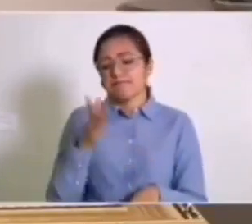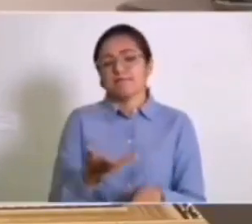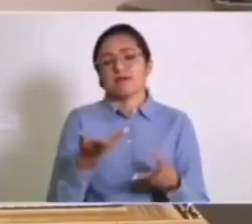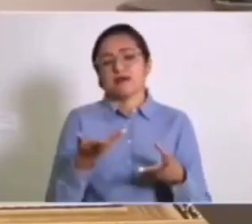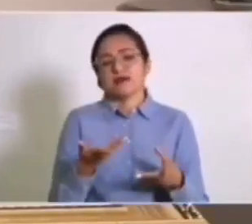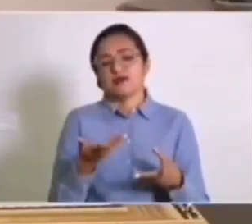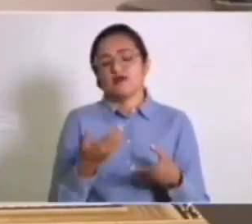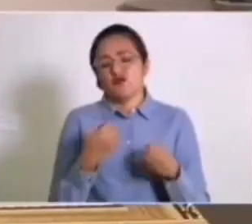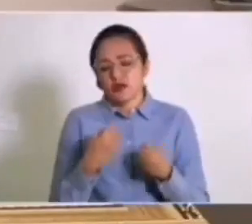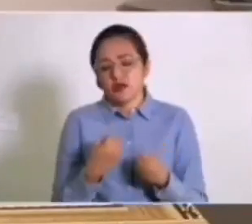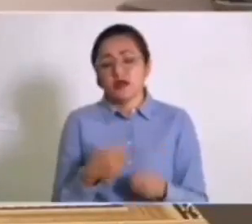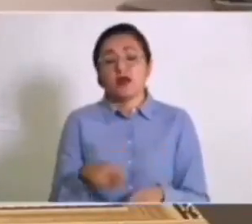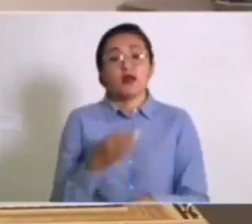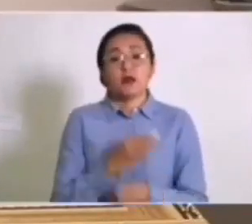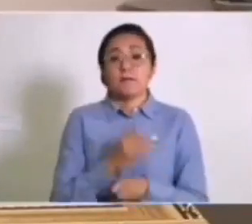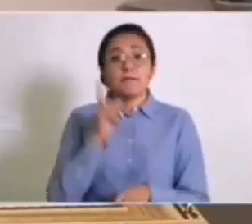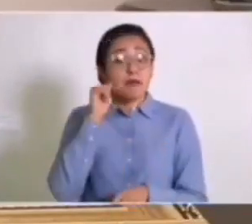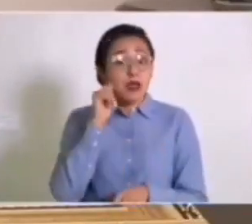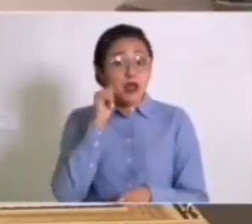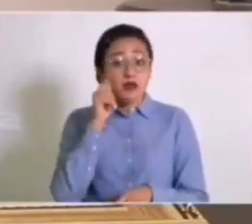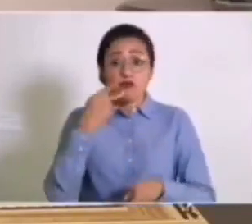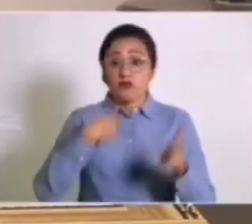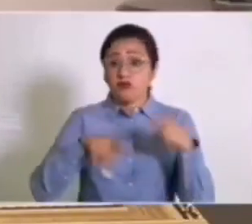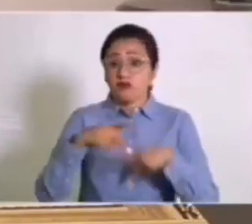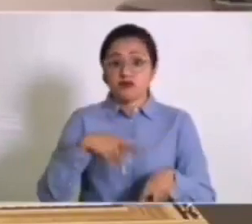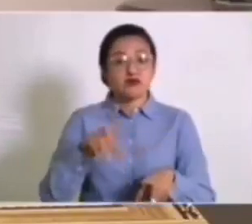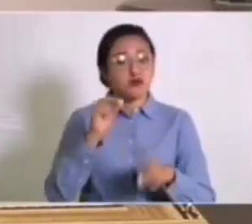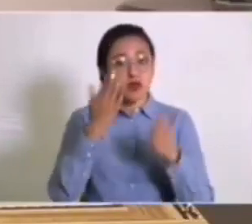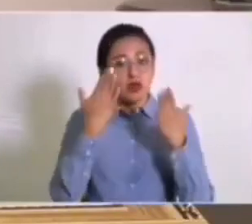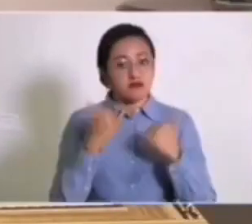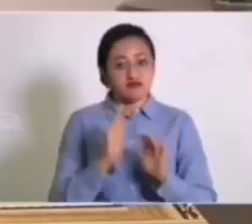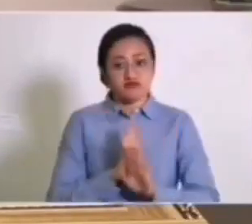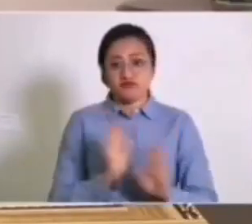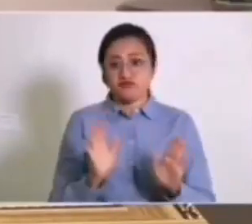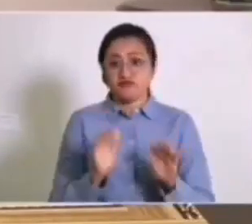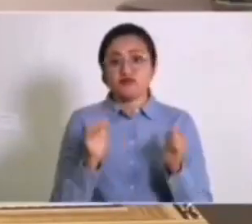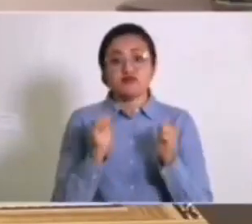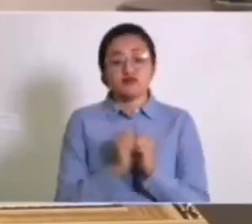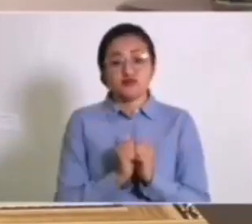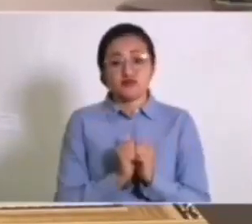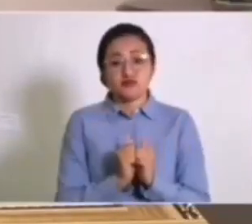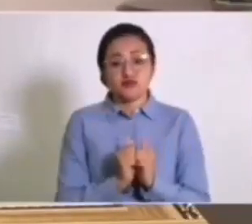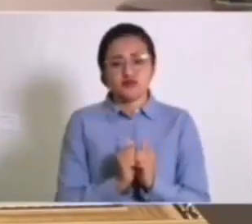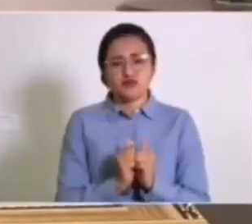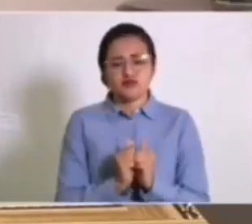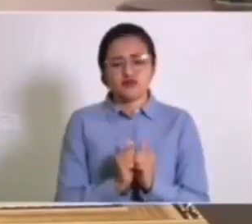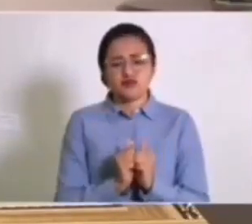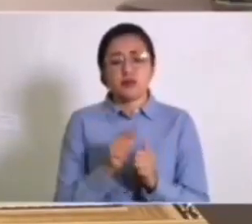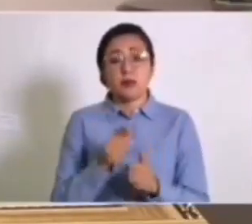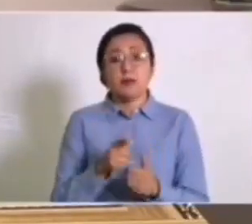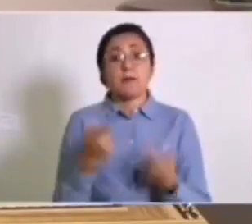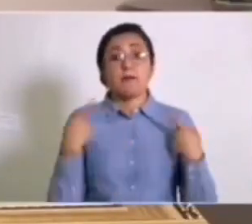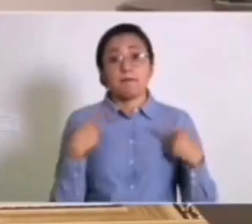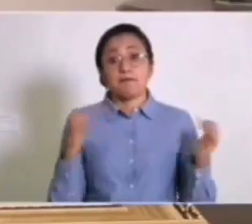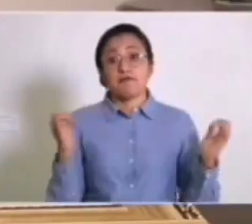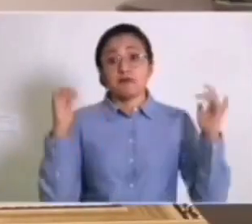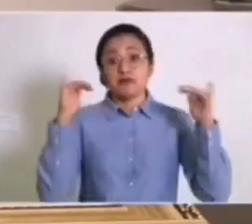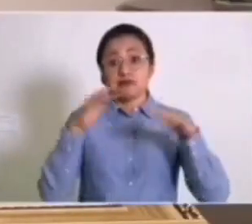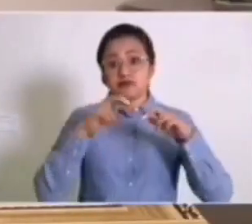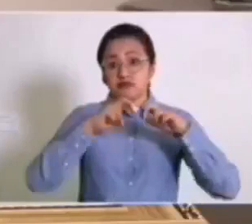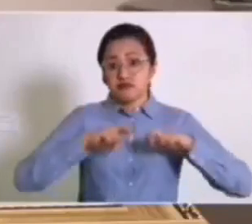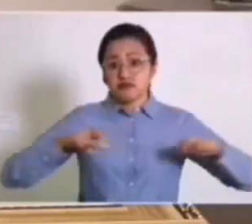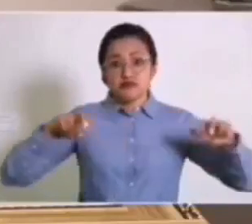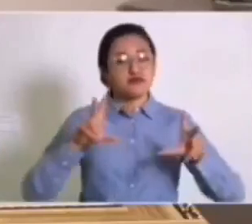No hay partido de fútbol para mañana con presencia de